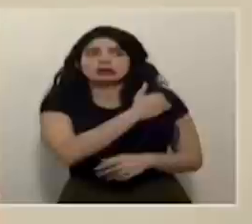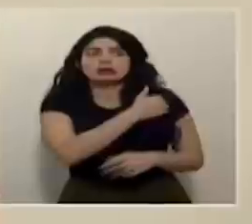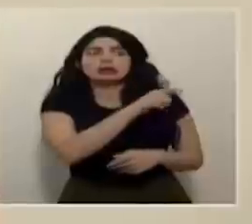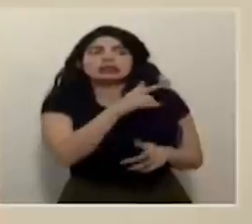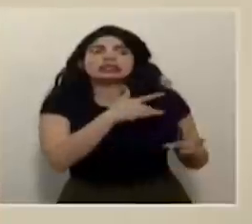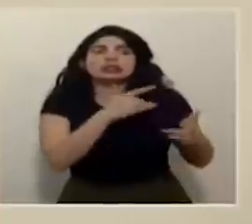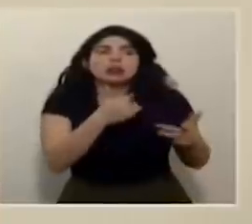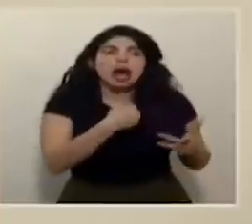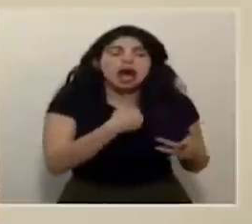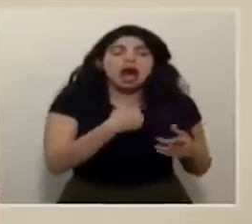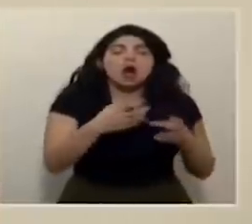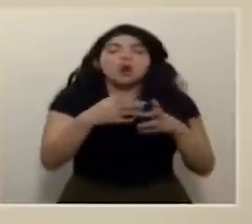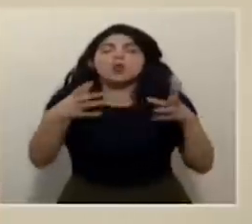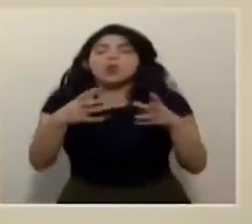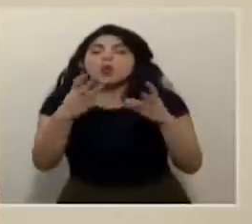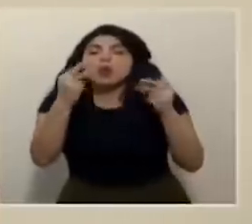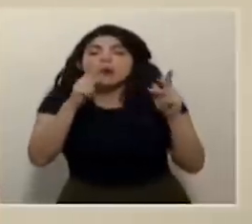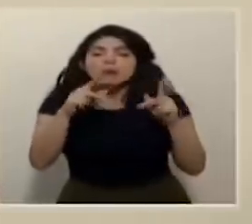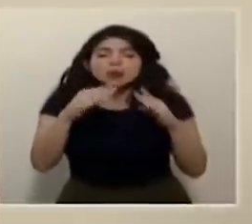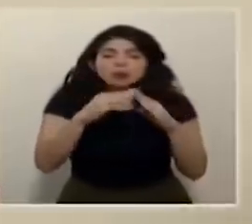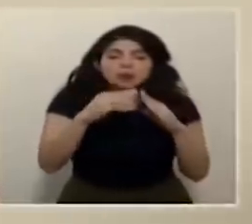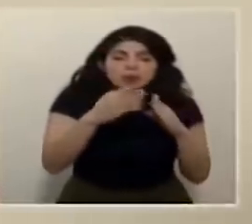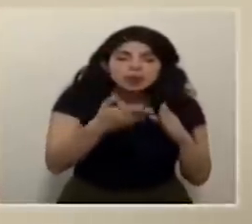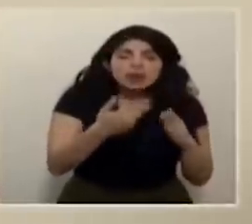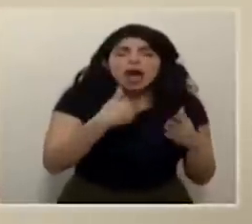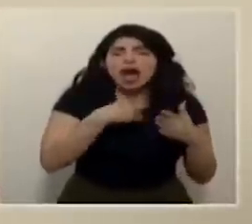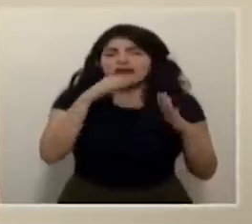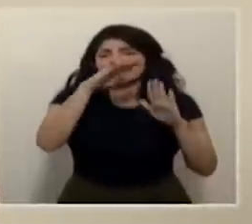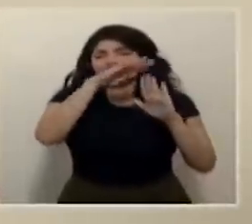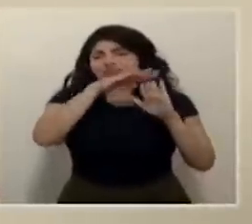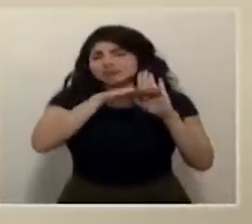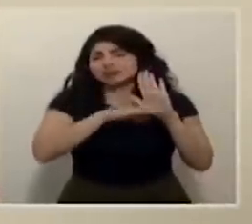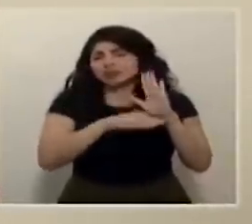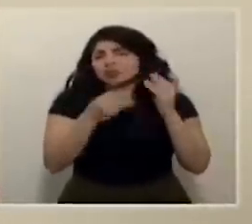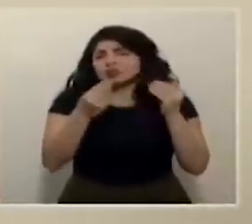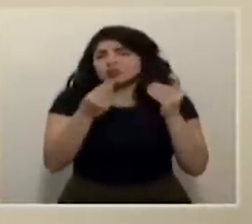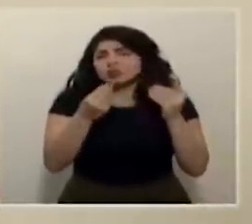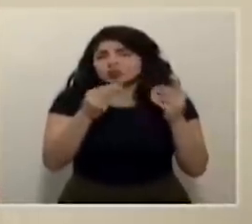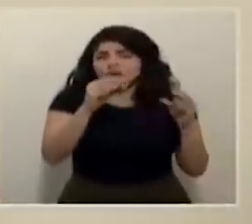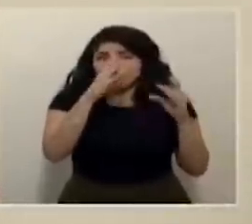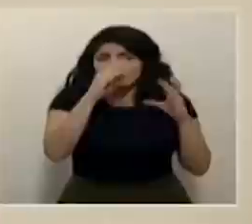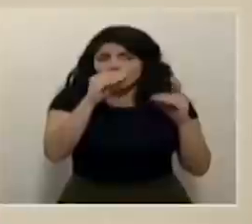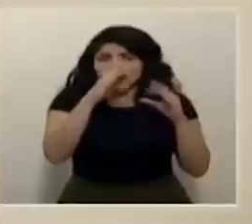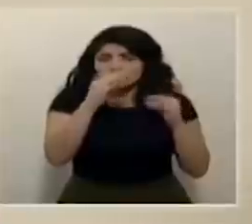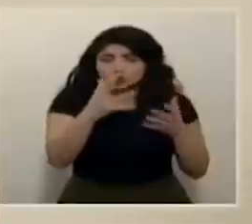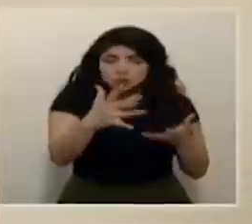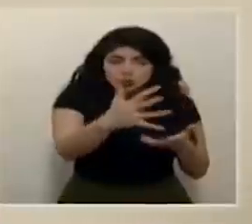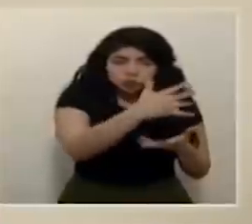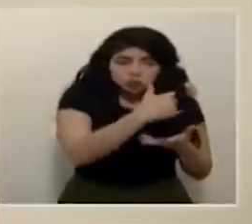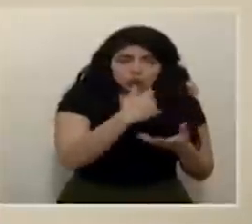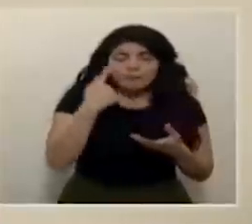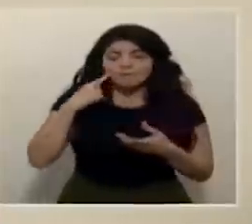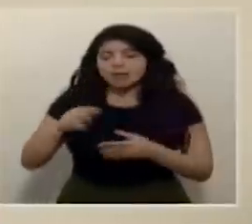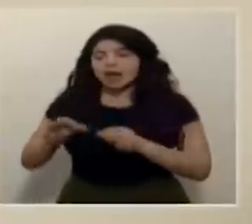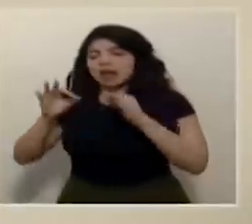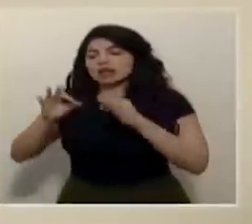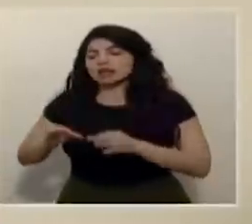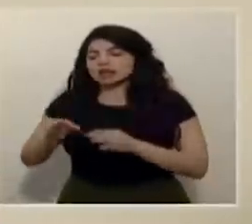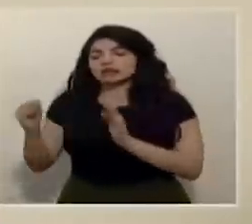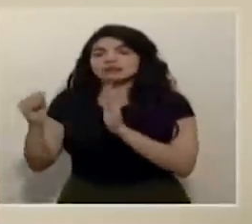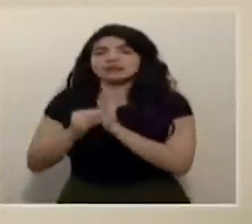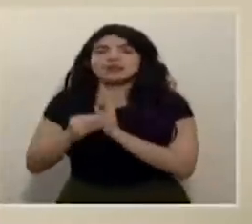población el comportamiento poblacional son varios factores que se toman en cuenta para definir el por qué se pone un cantón